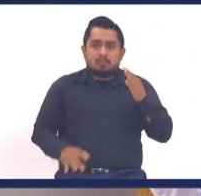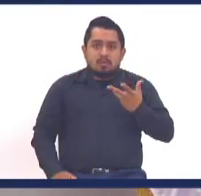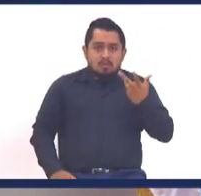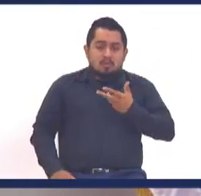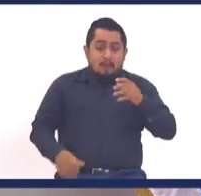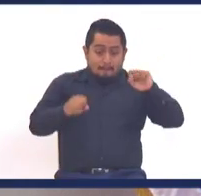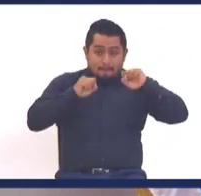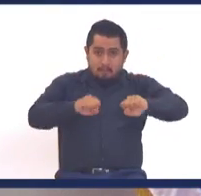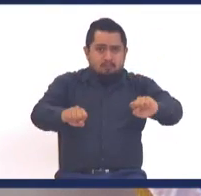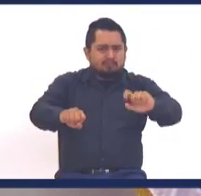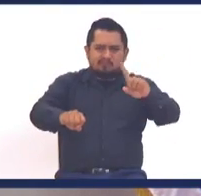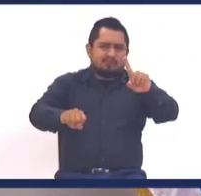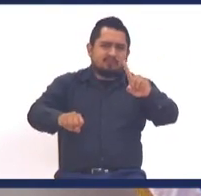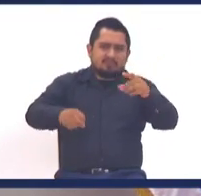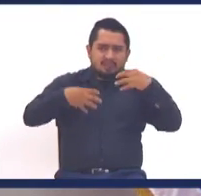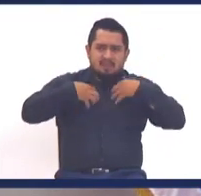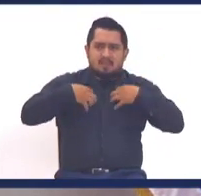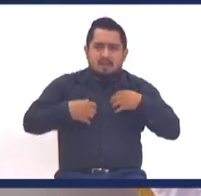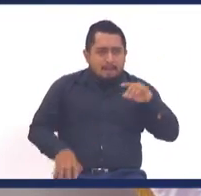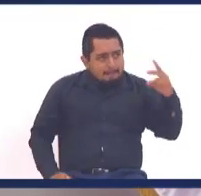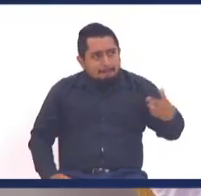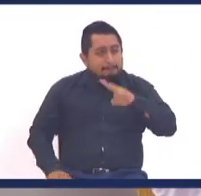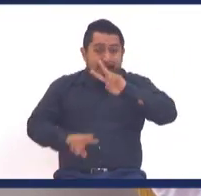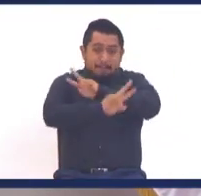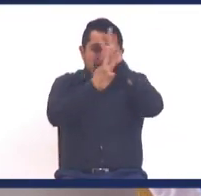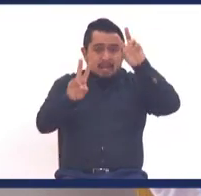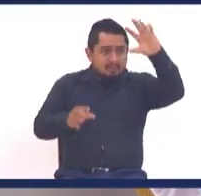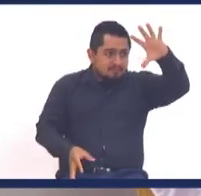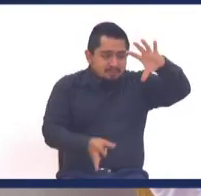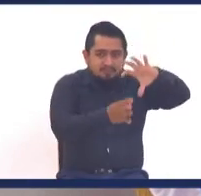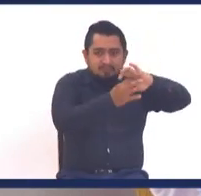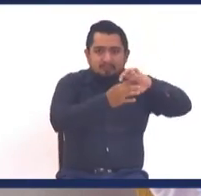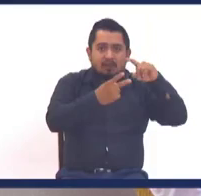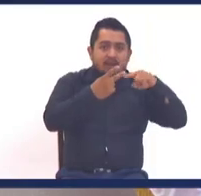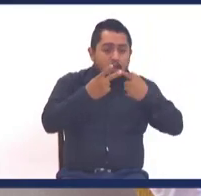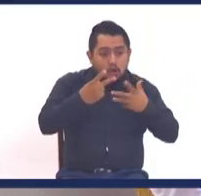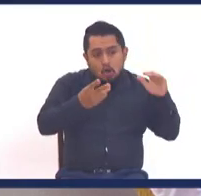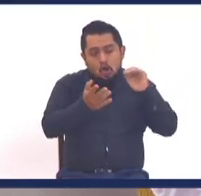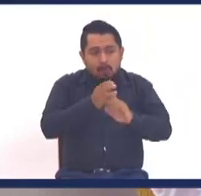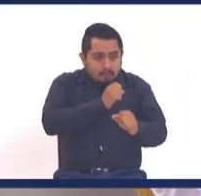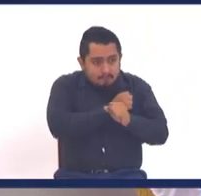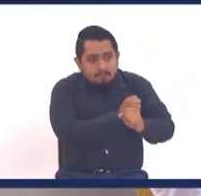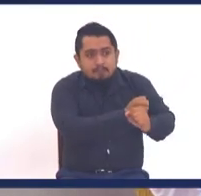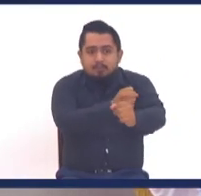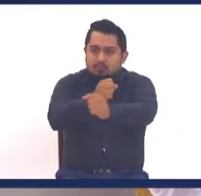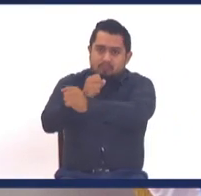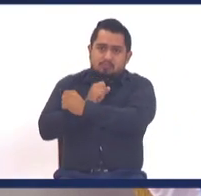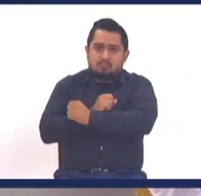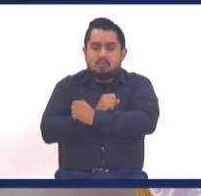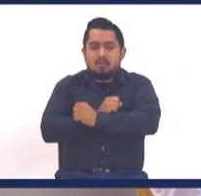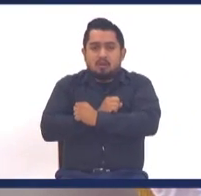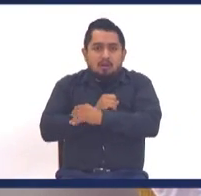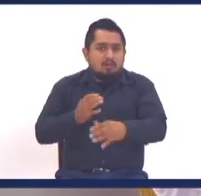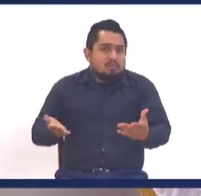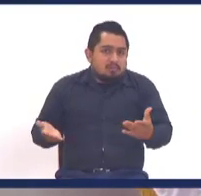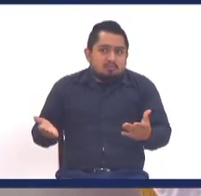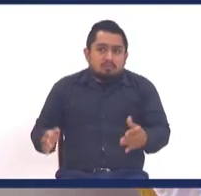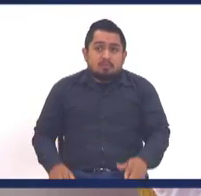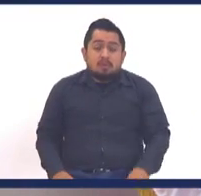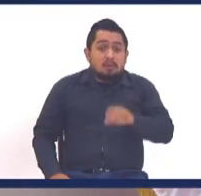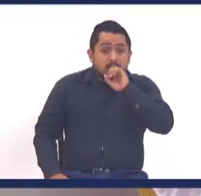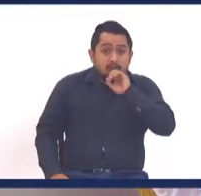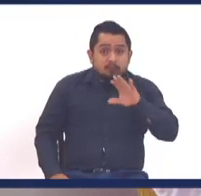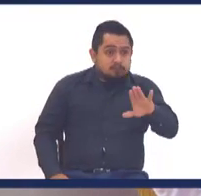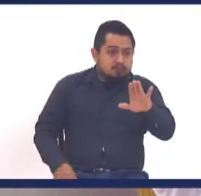vamos a morir eternamente, vamos a poder tener paz con Dios, vamos a poder amar una vez más, a pesar de todas, lo digo con